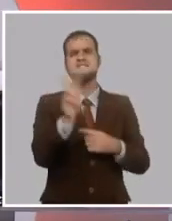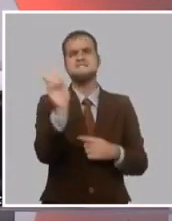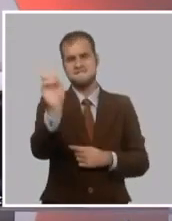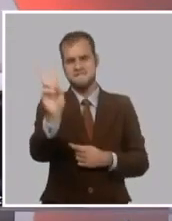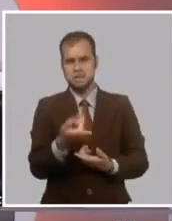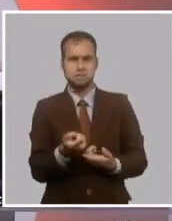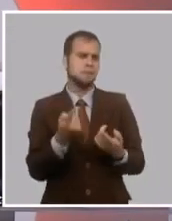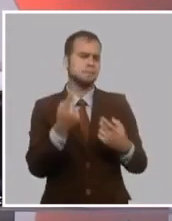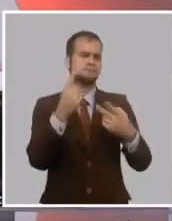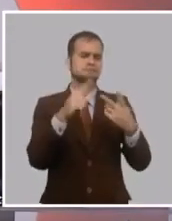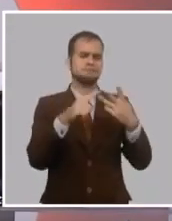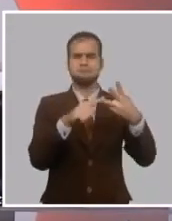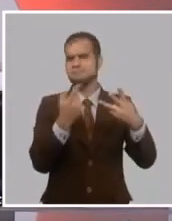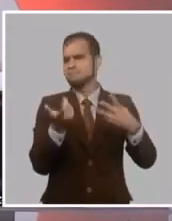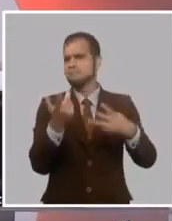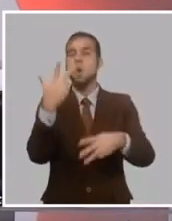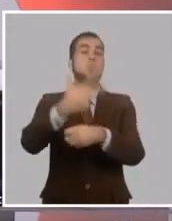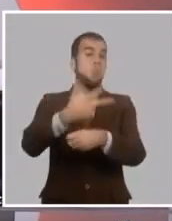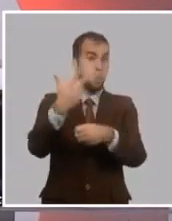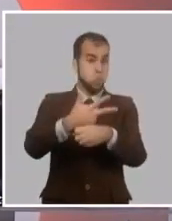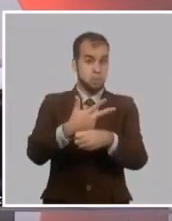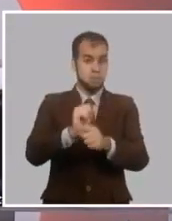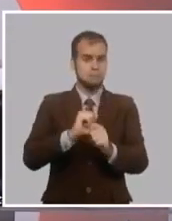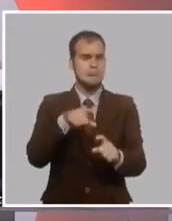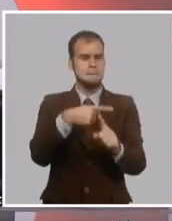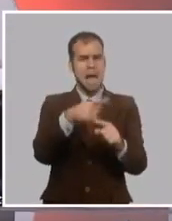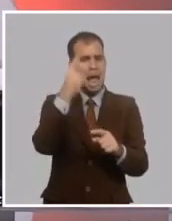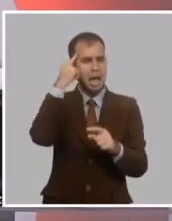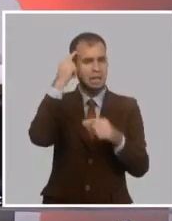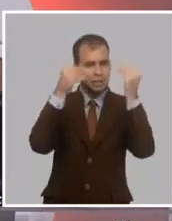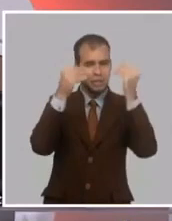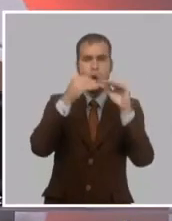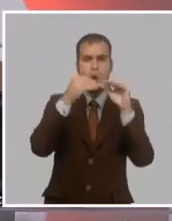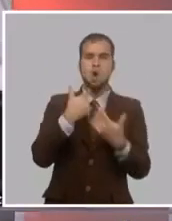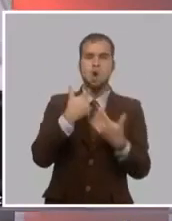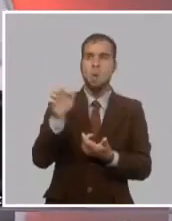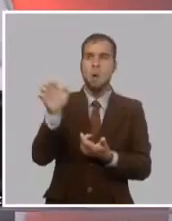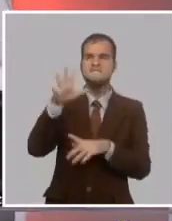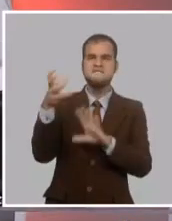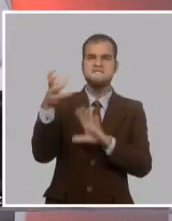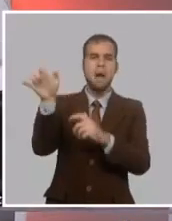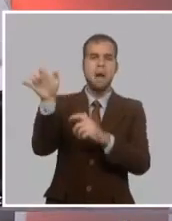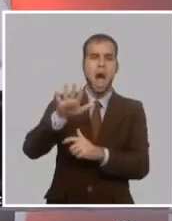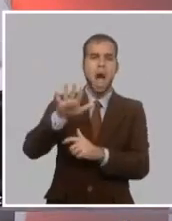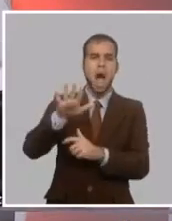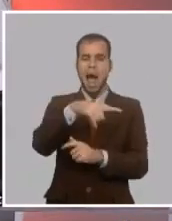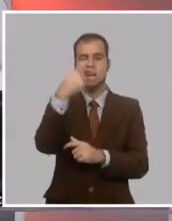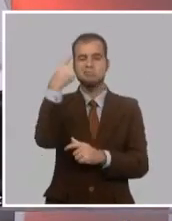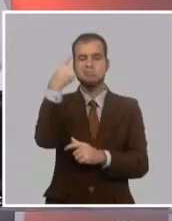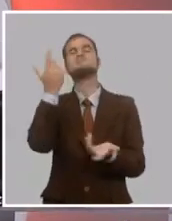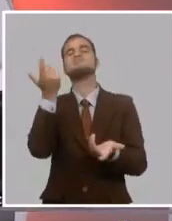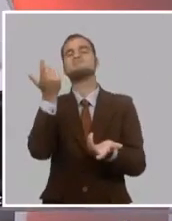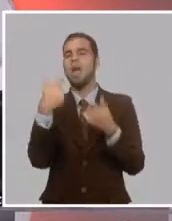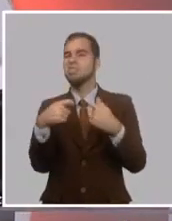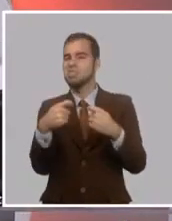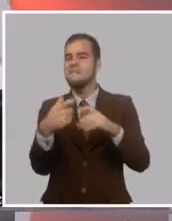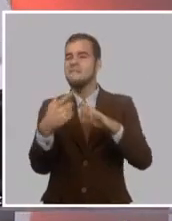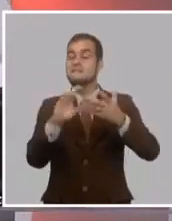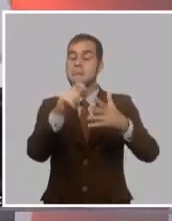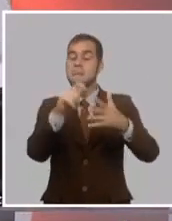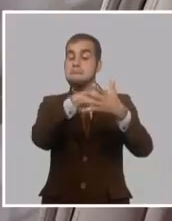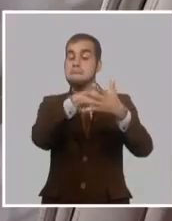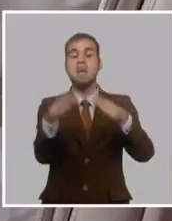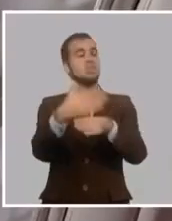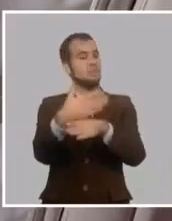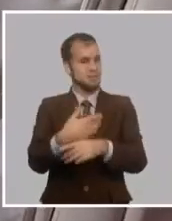su análisis inclusive de la política europea de la época, le fueron haciendo comprender que había que encontrar un mecanismo diferente. Y ese mecanismo fue